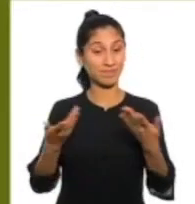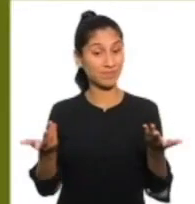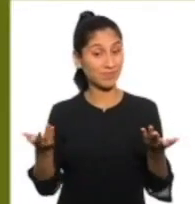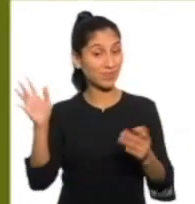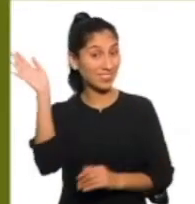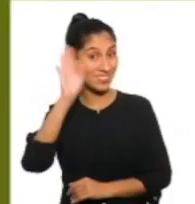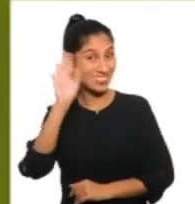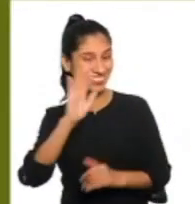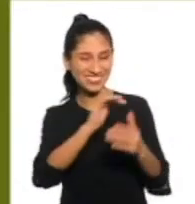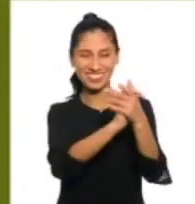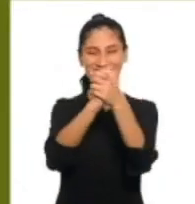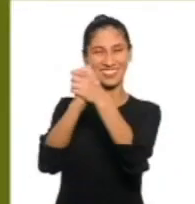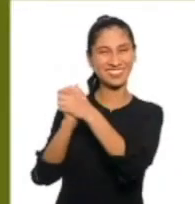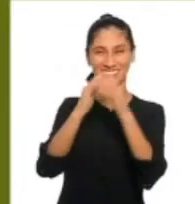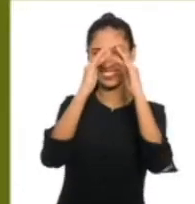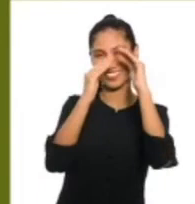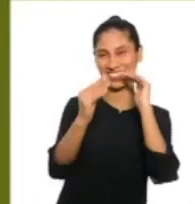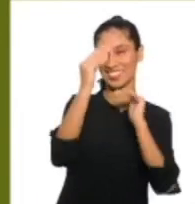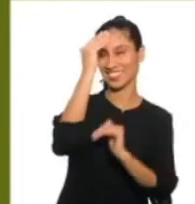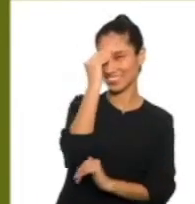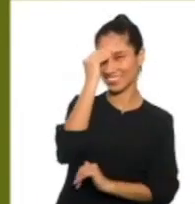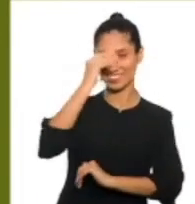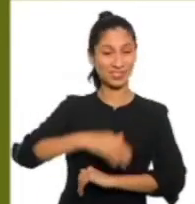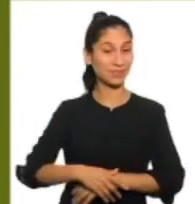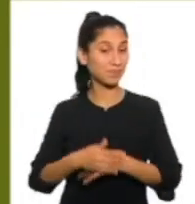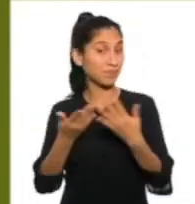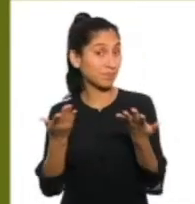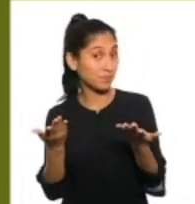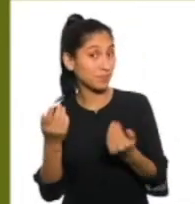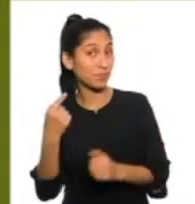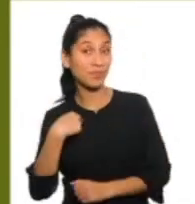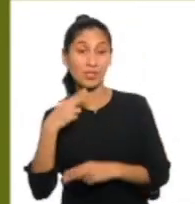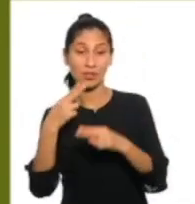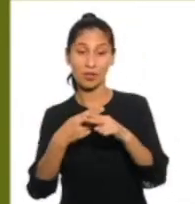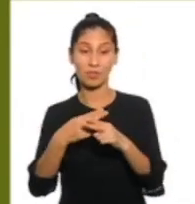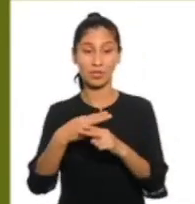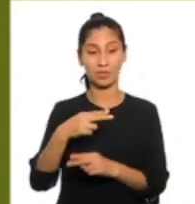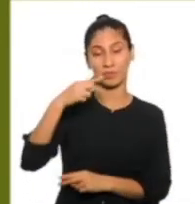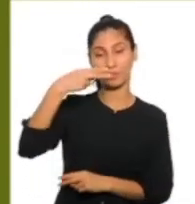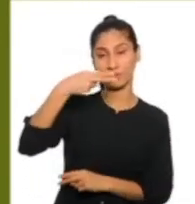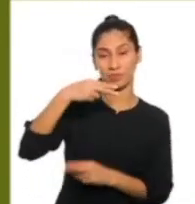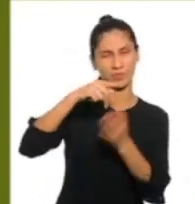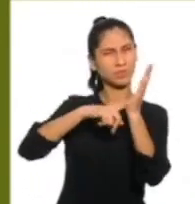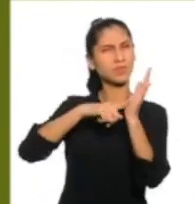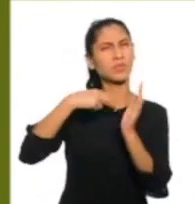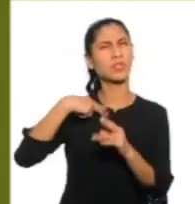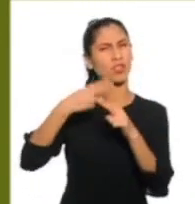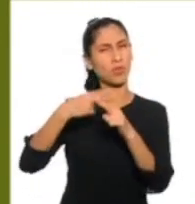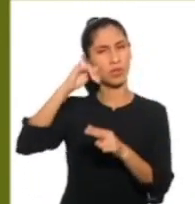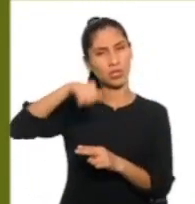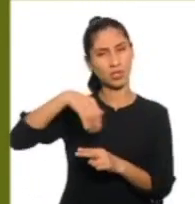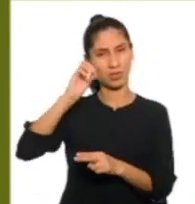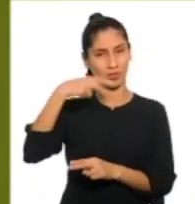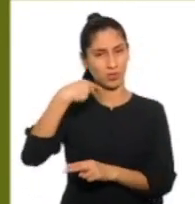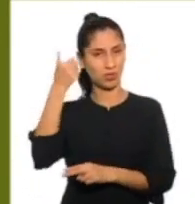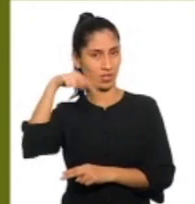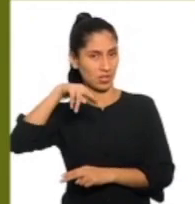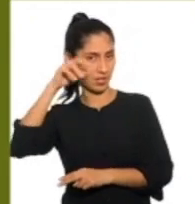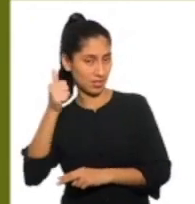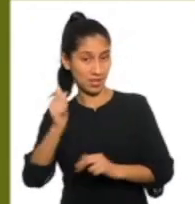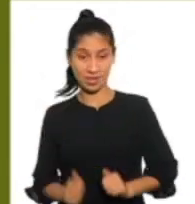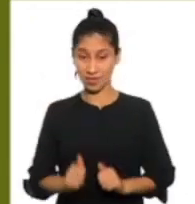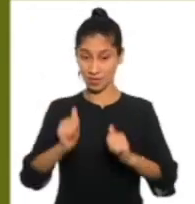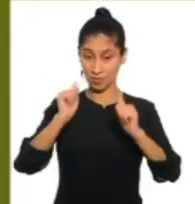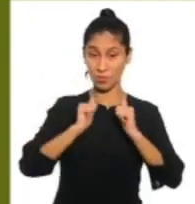Hola amiguitos de Aprendo en Casa. Mi nombre es Joana Rojas y vivo en la